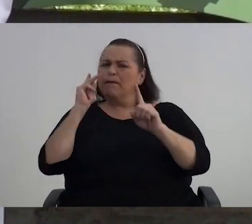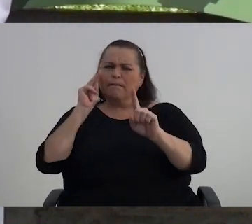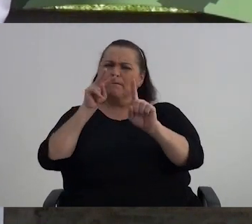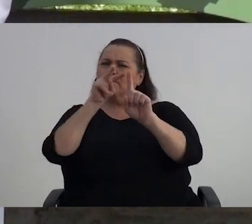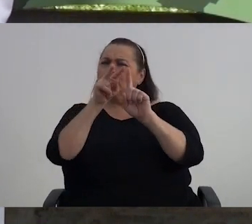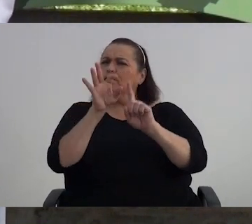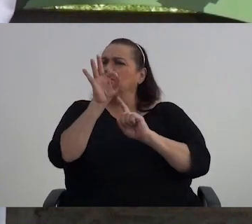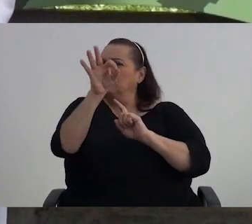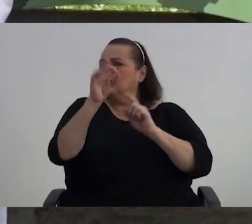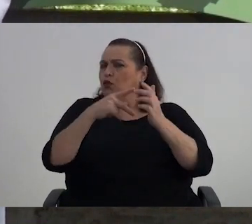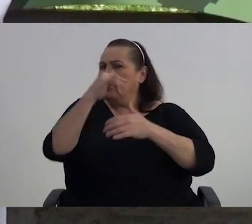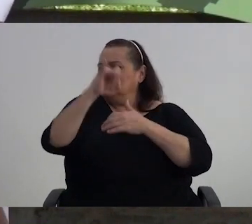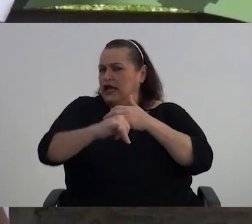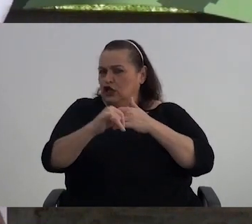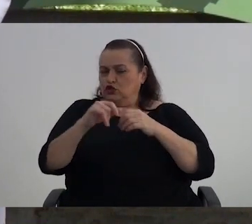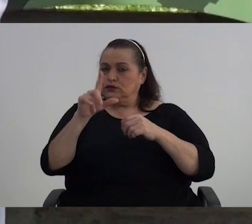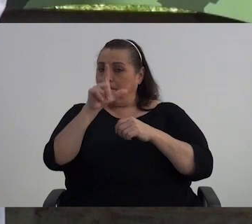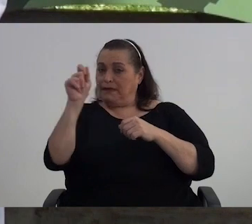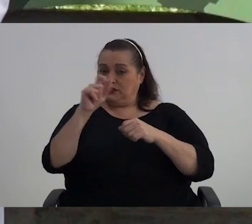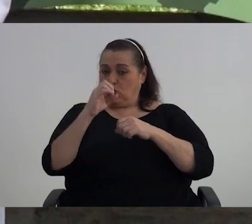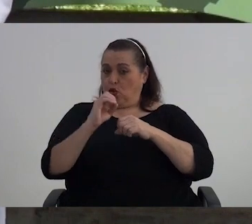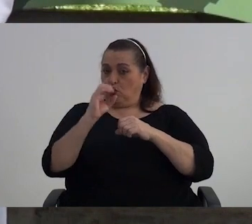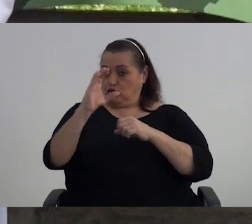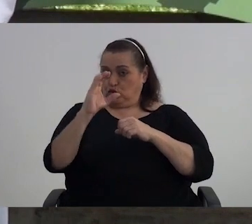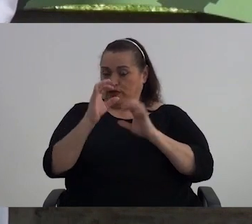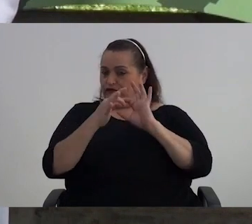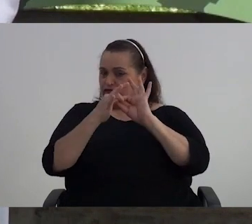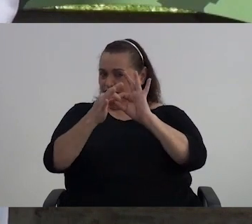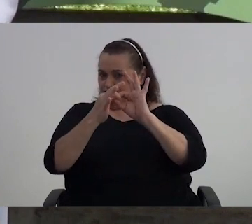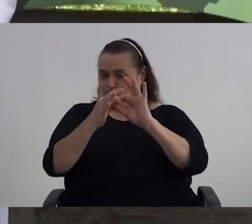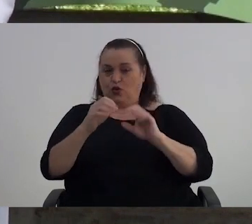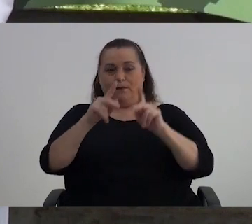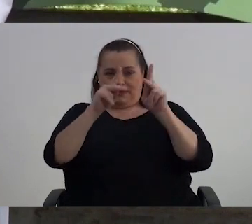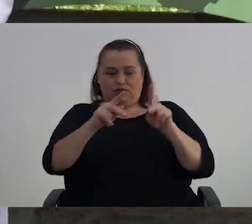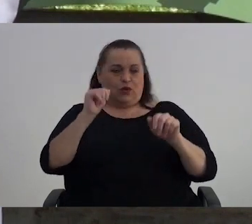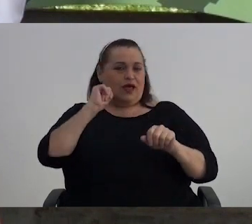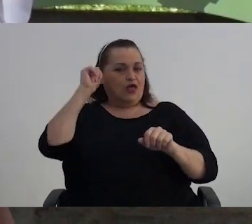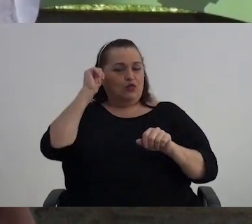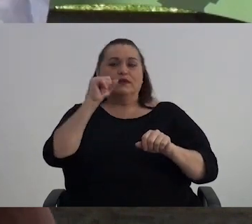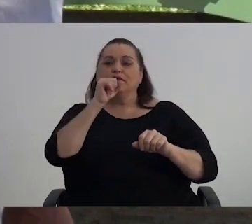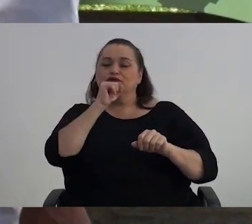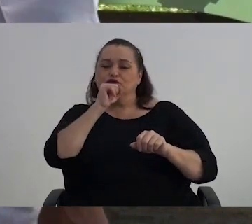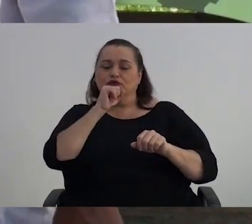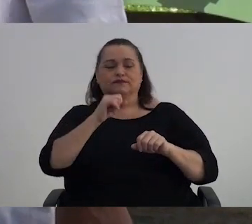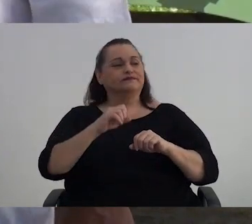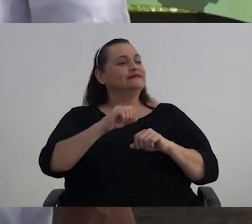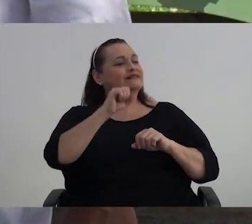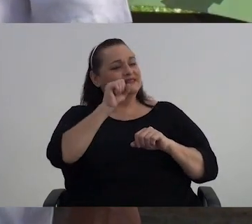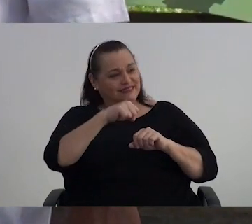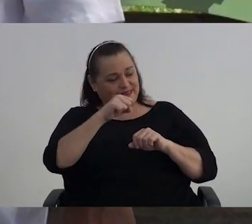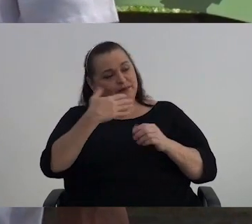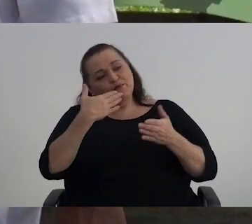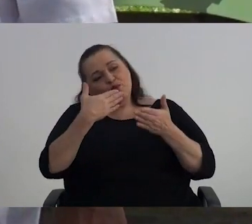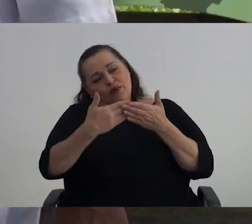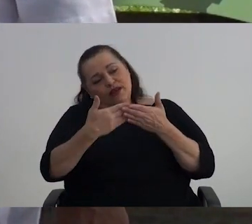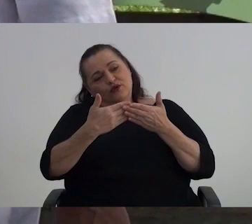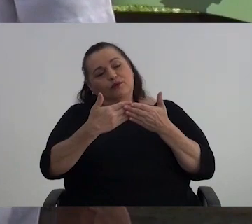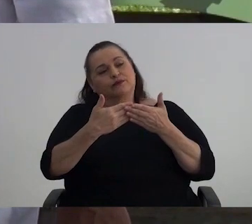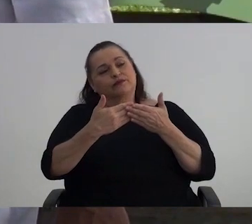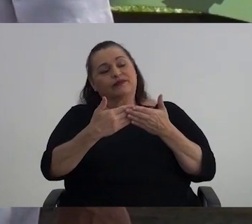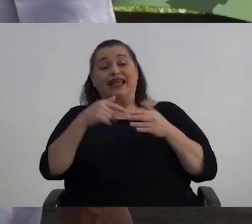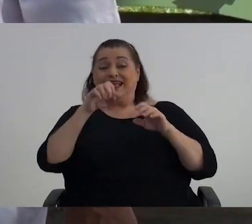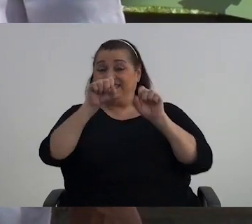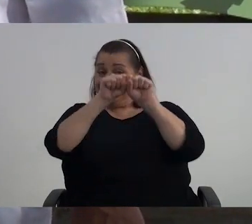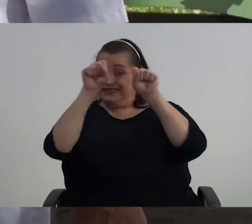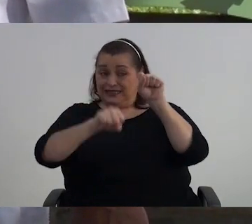para este mes de octubre en relación a la persona adulta mayor. Bueno, el